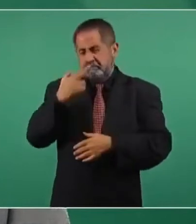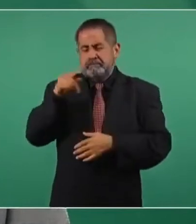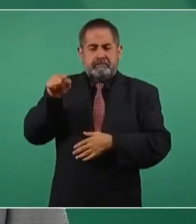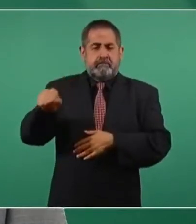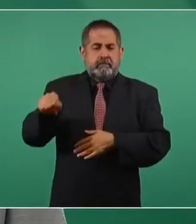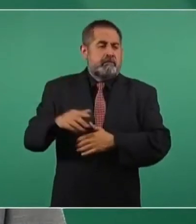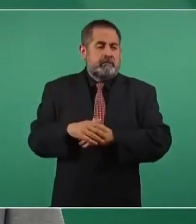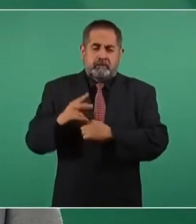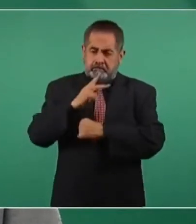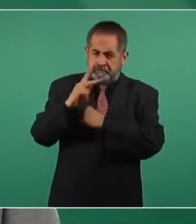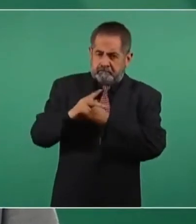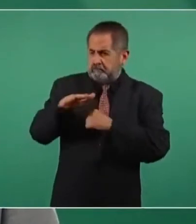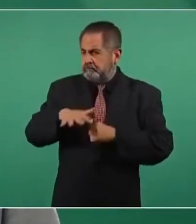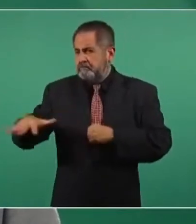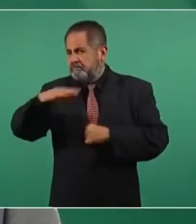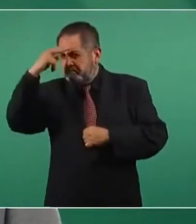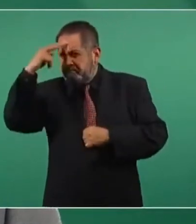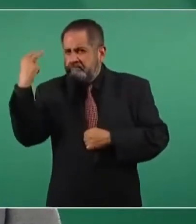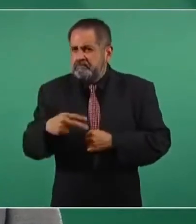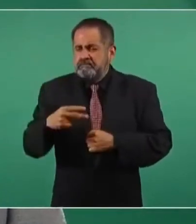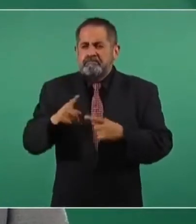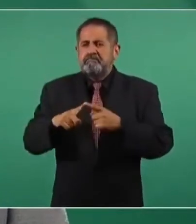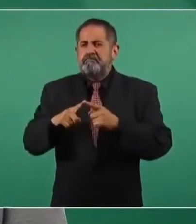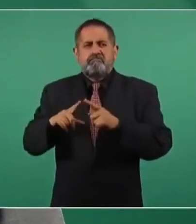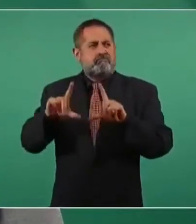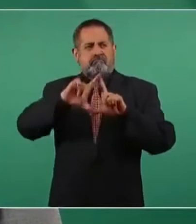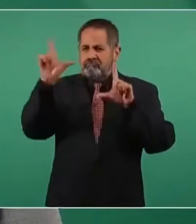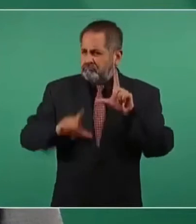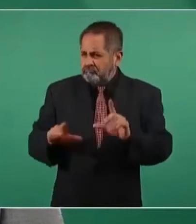el país México la nación